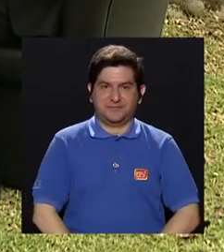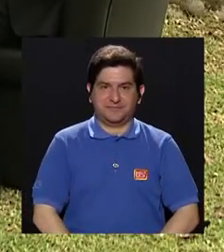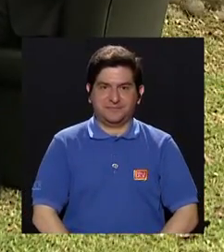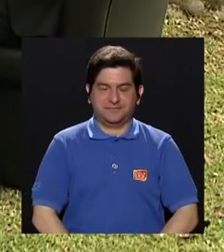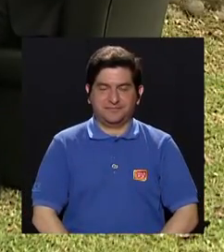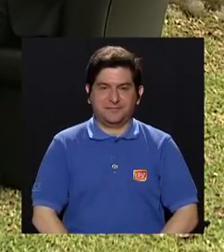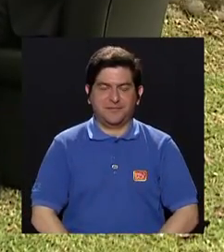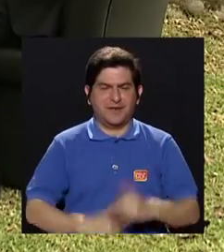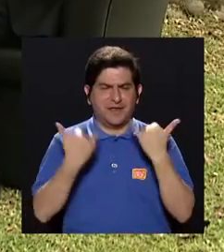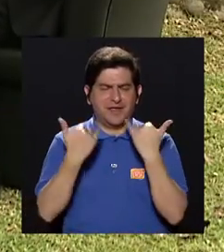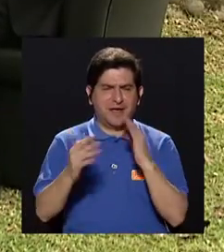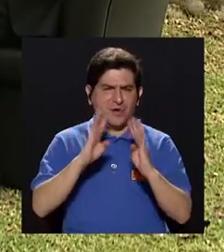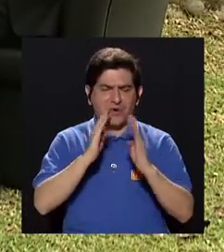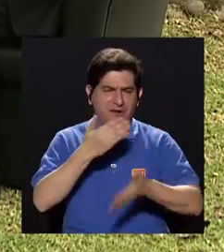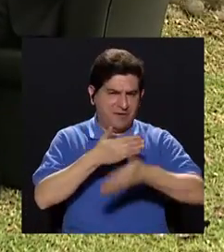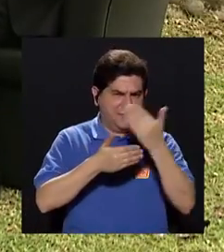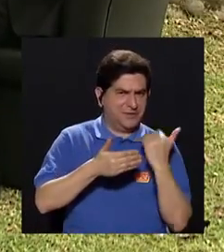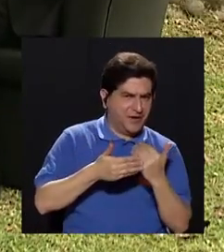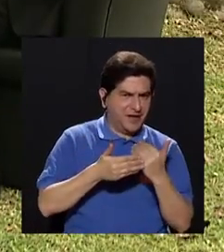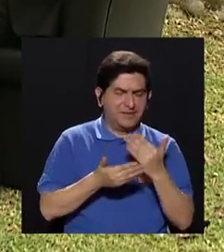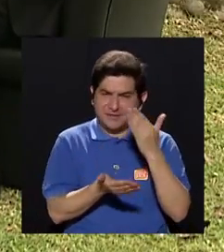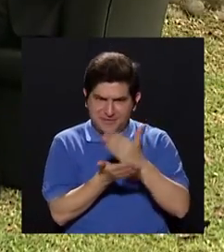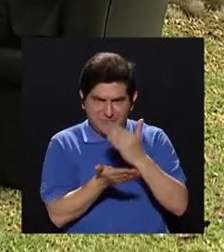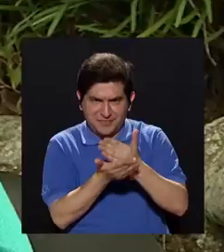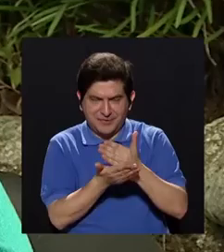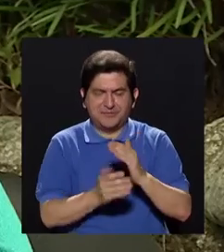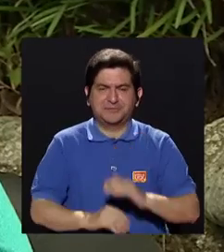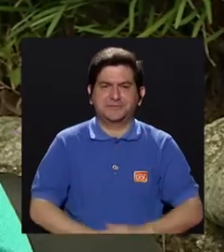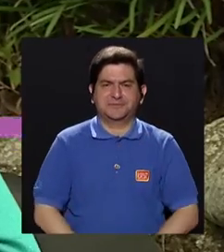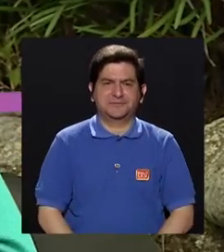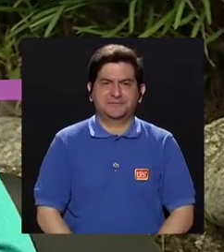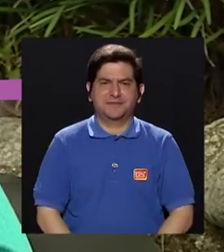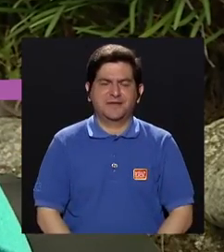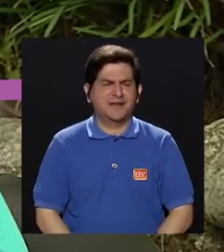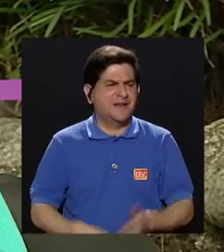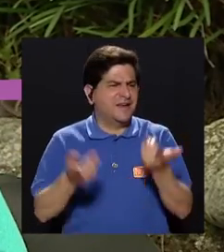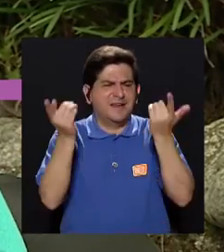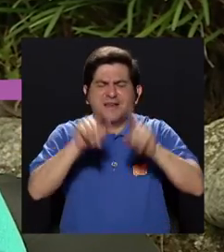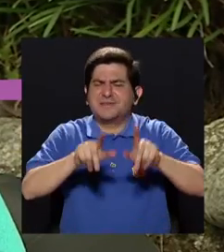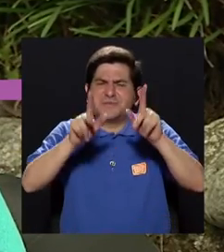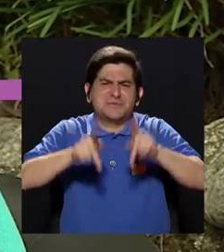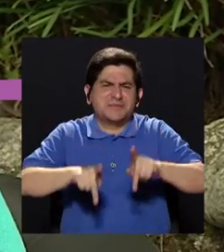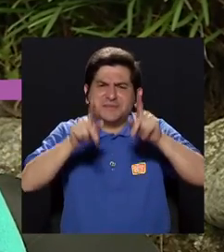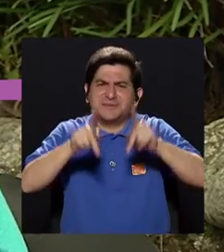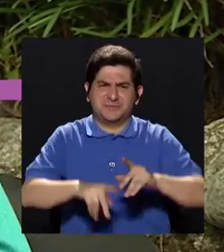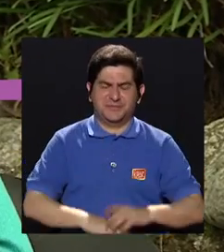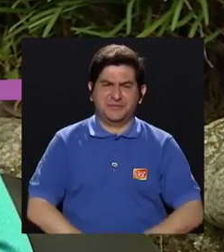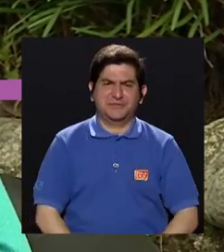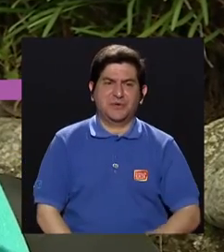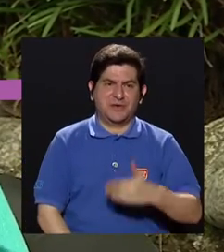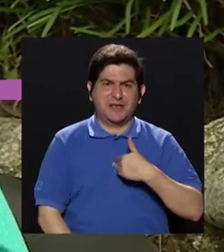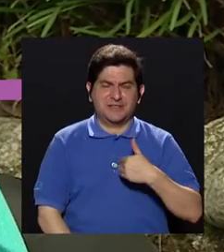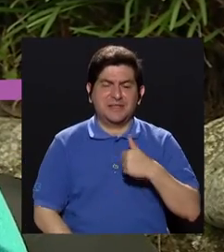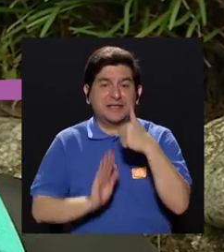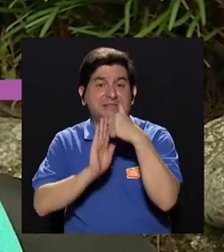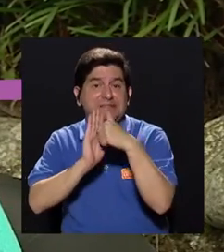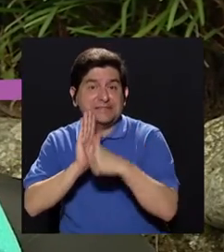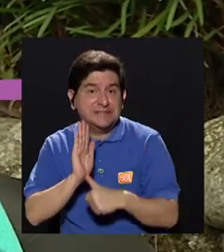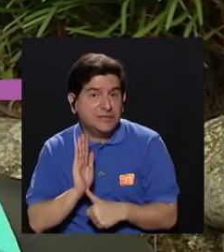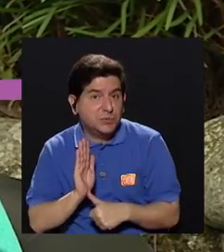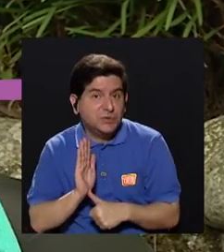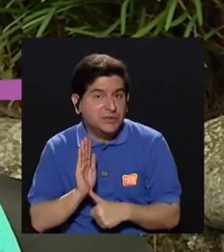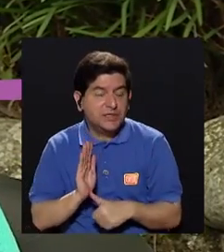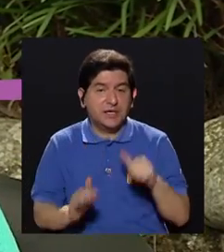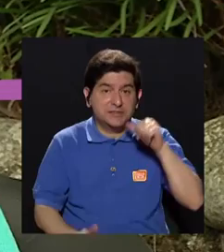estábamos ahora hablando fuera de micrófonos, cuando fuimos a la pausa también, de qué pasa con aquellos pacientes cuando tienen cirugías, y